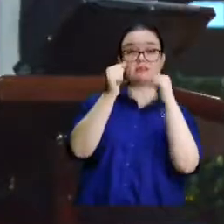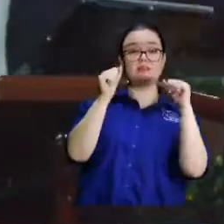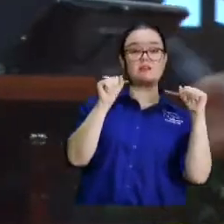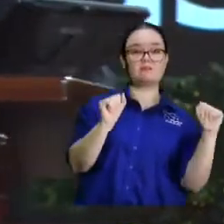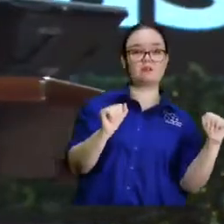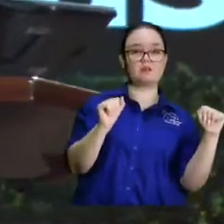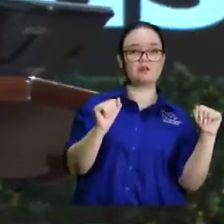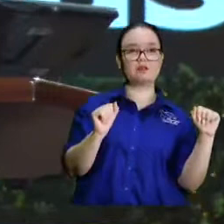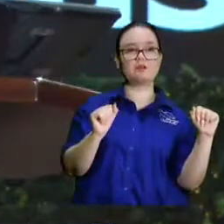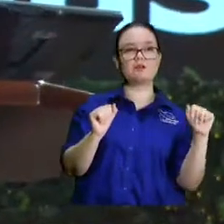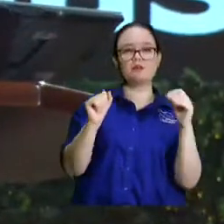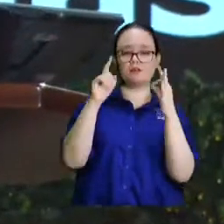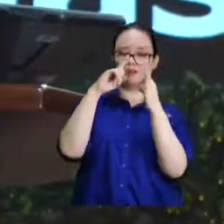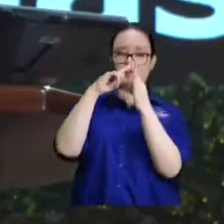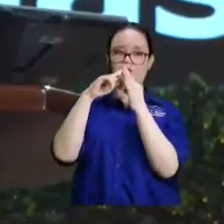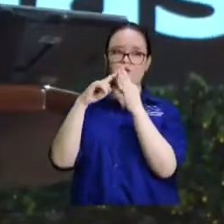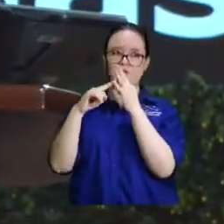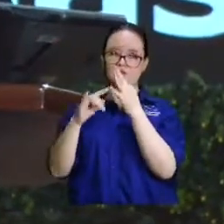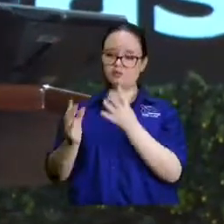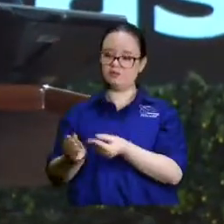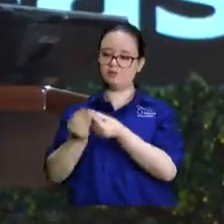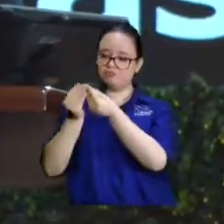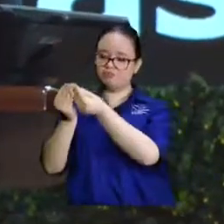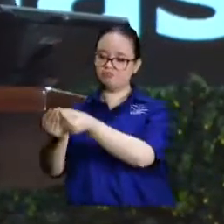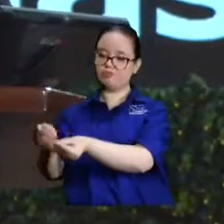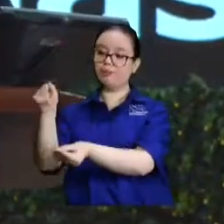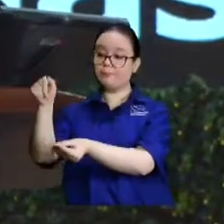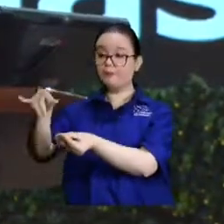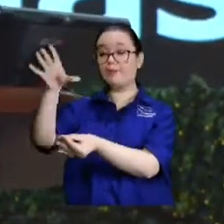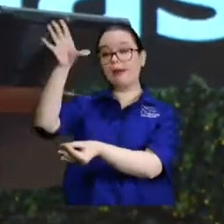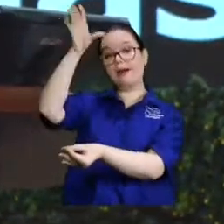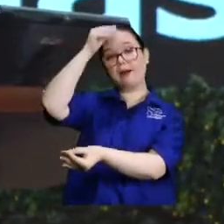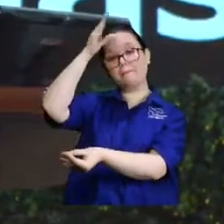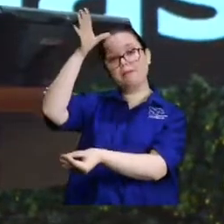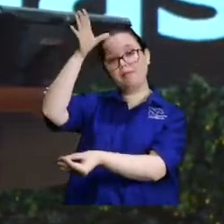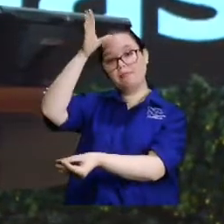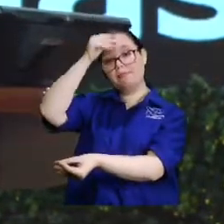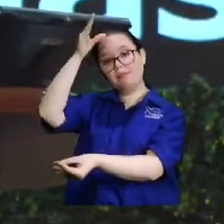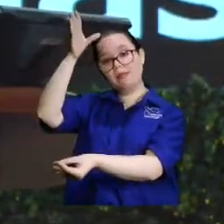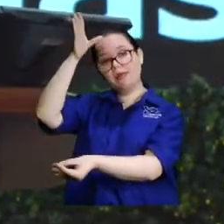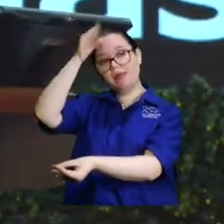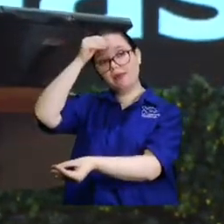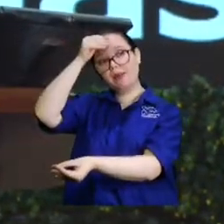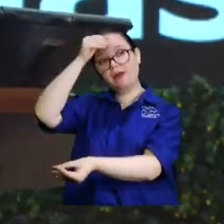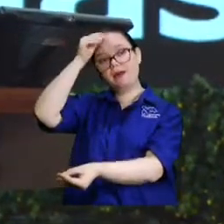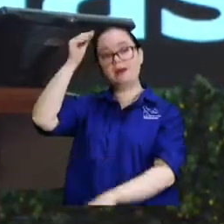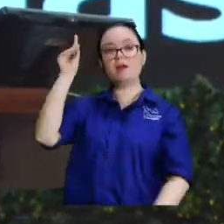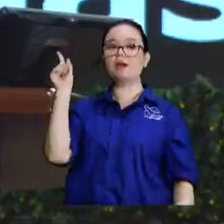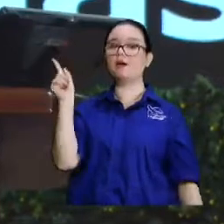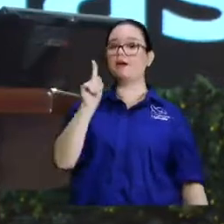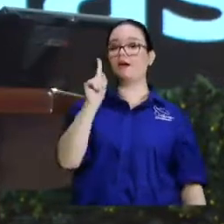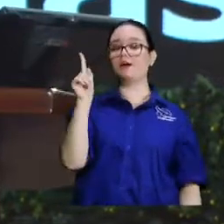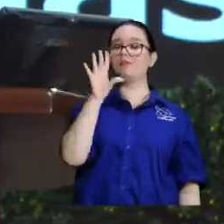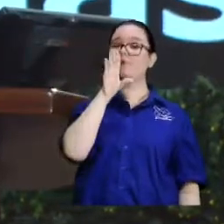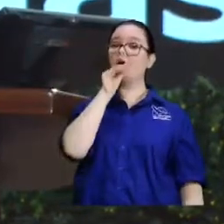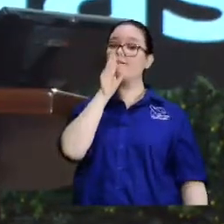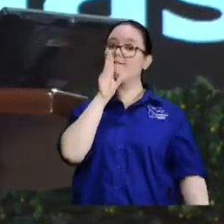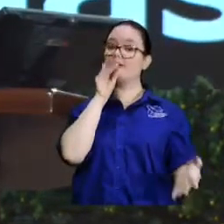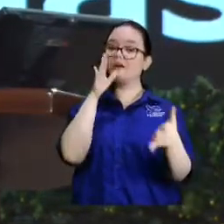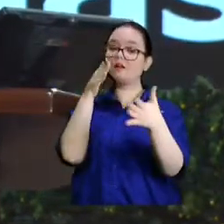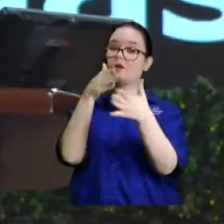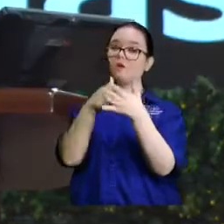los otros a Satanás para que aprendieran a no blasfemar